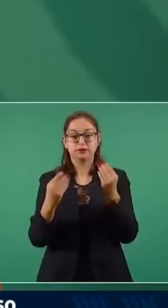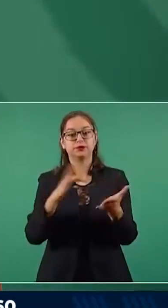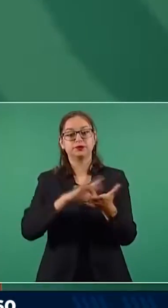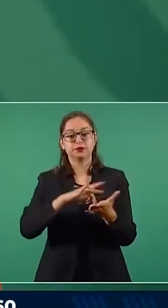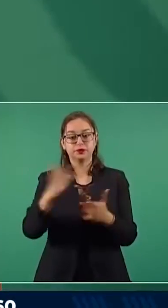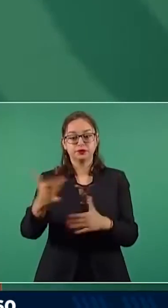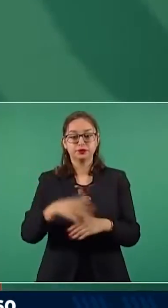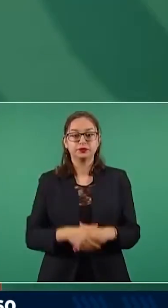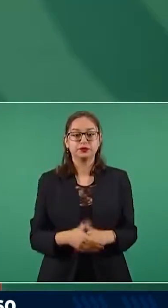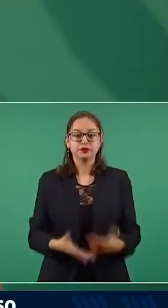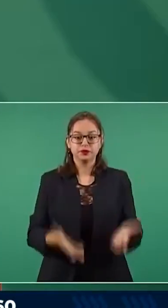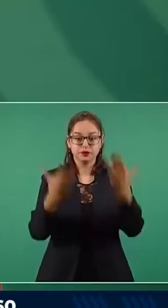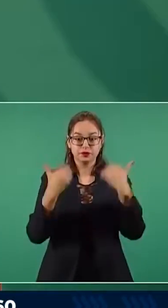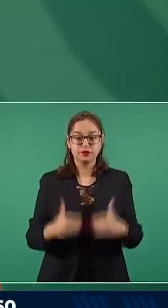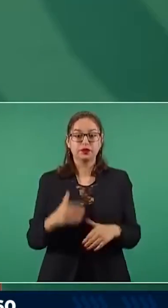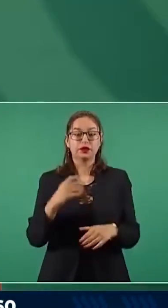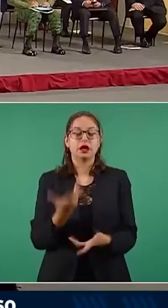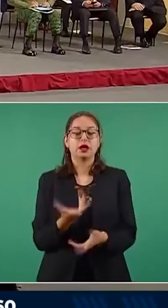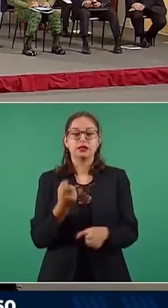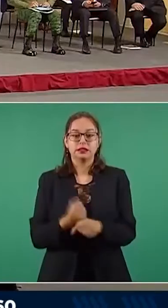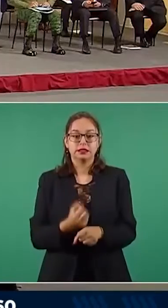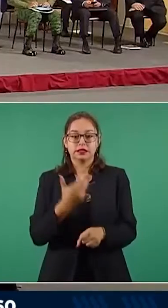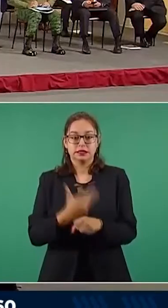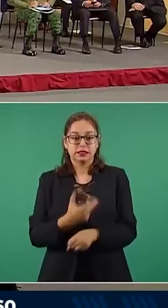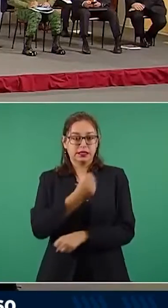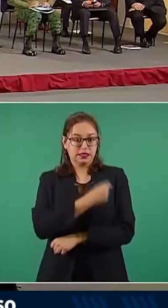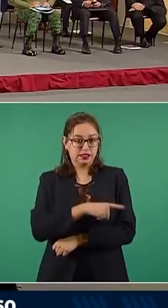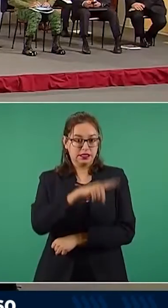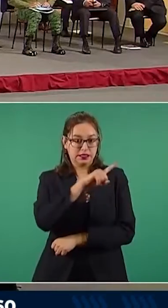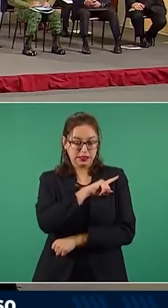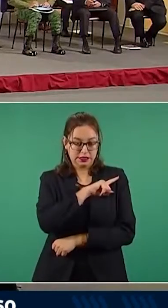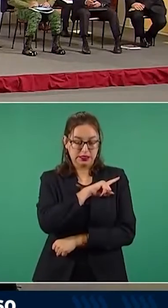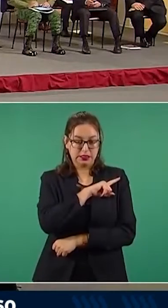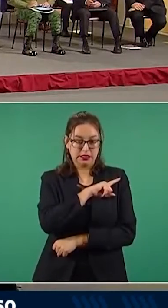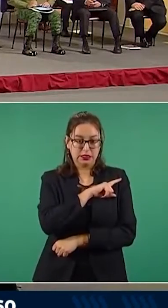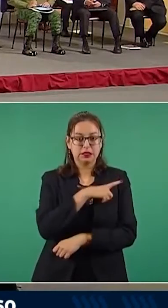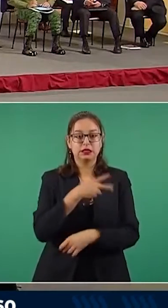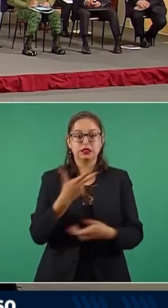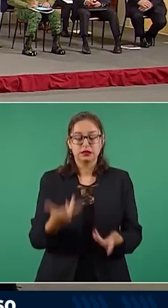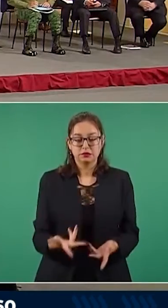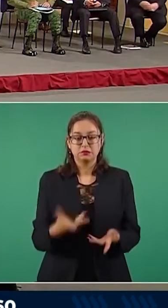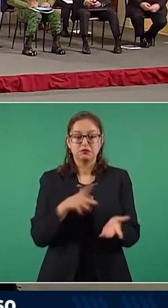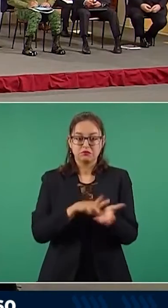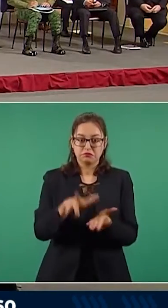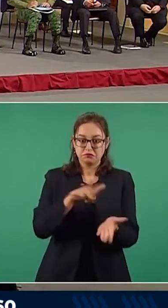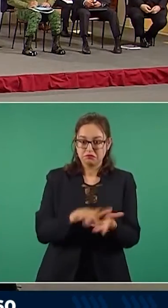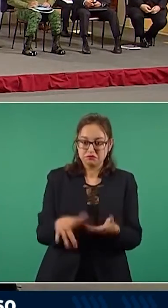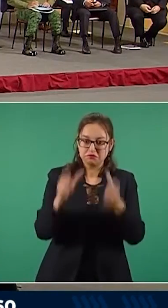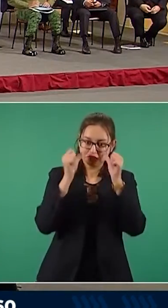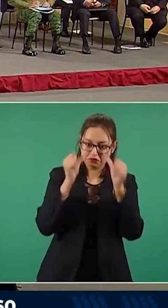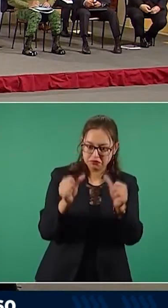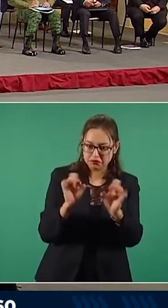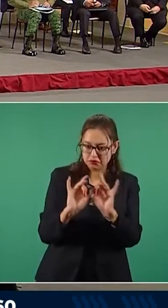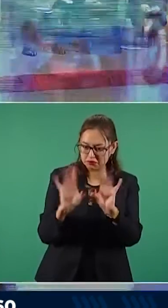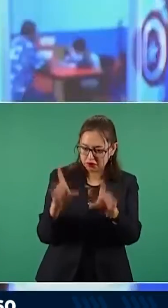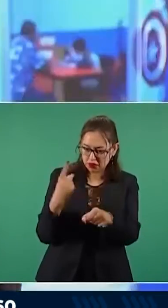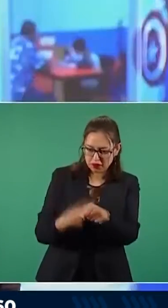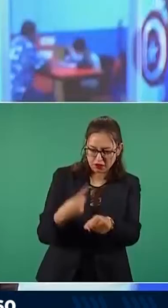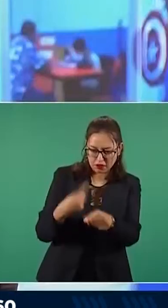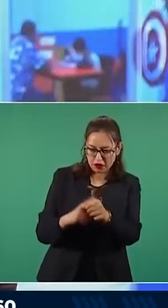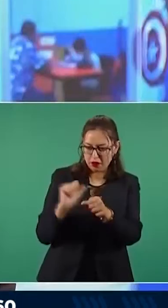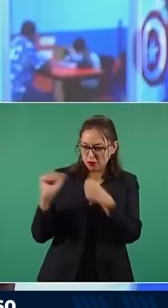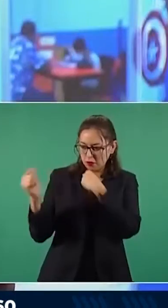En lo que se refiere a Secretaría de Salud, que efectivamente nos ha apoyado y ha dado atención a los casos que inmediatamente se les reporta